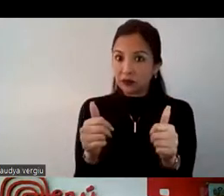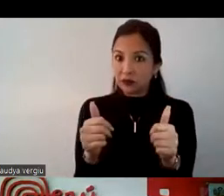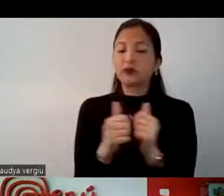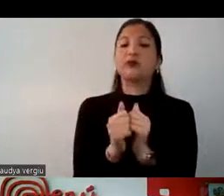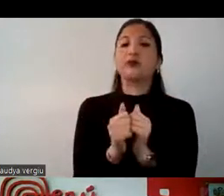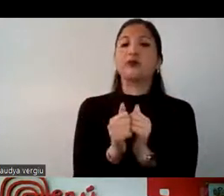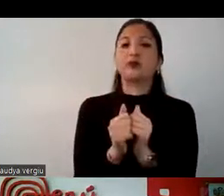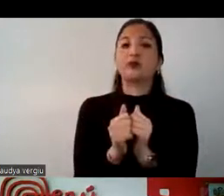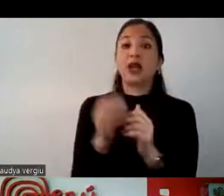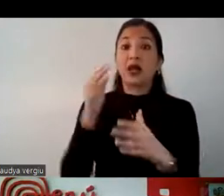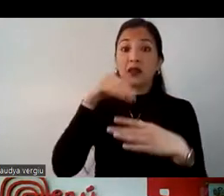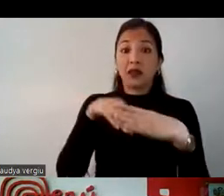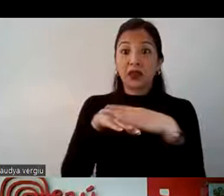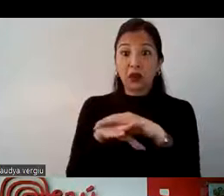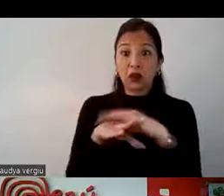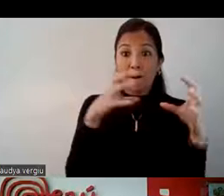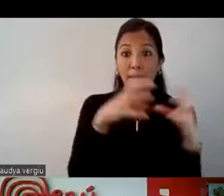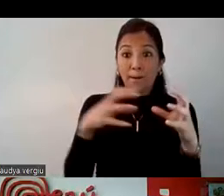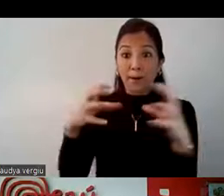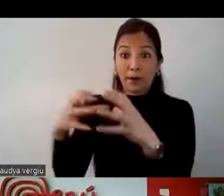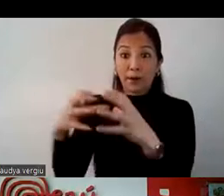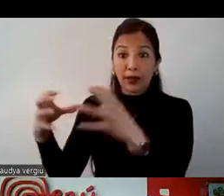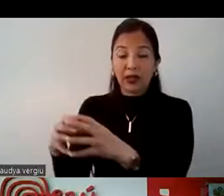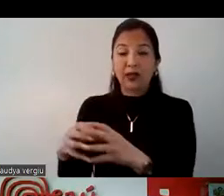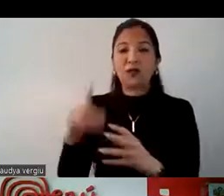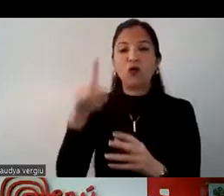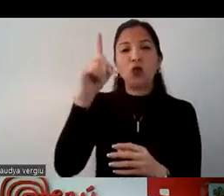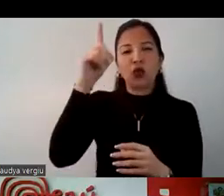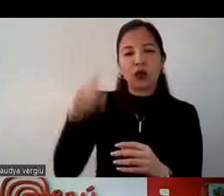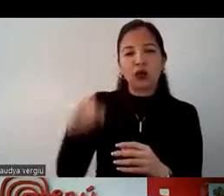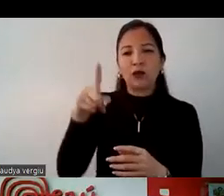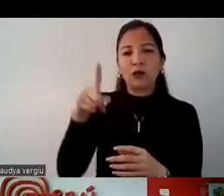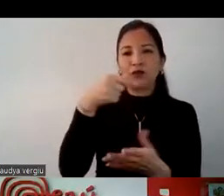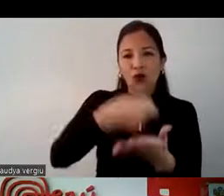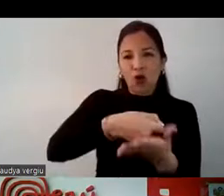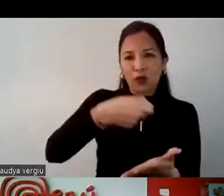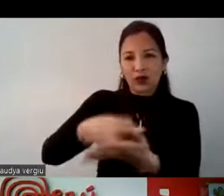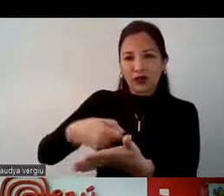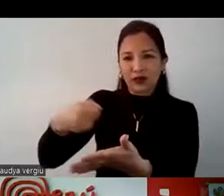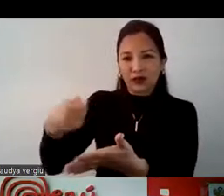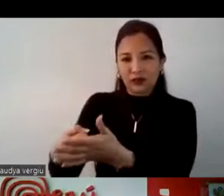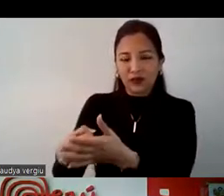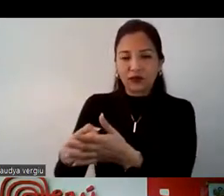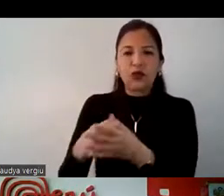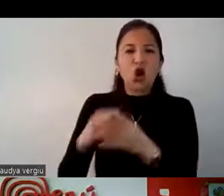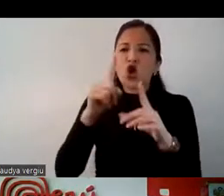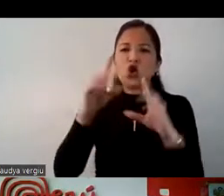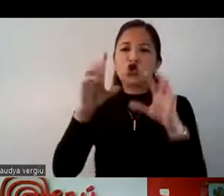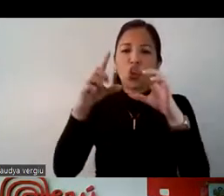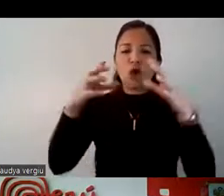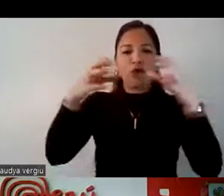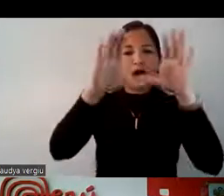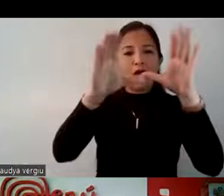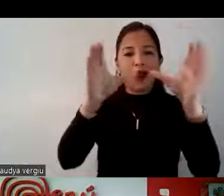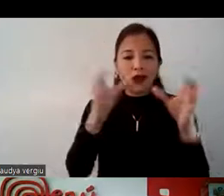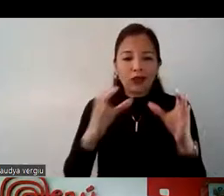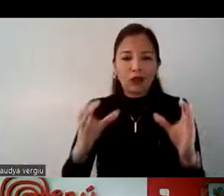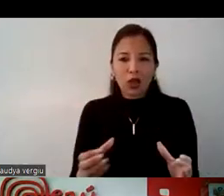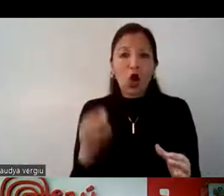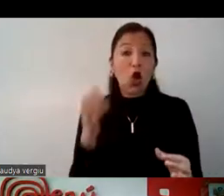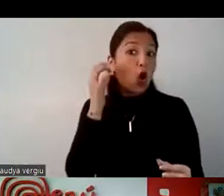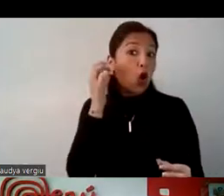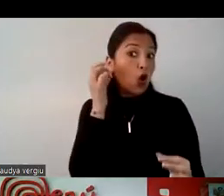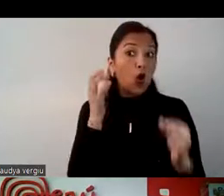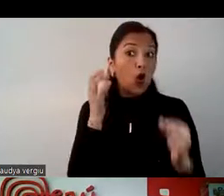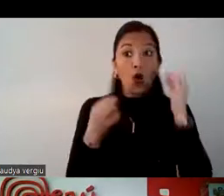dentro de los paquetes, días de compra, ¿no? No solo de artesanías y de, y de, y de joyería,